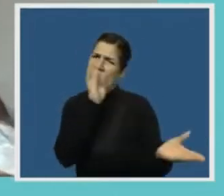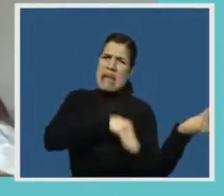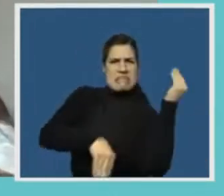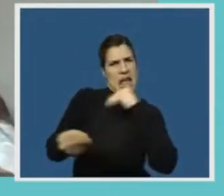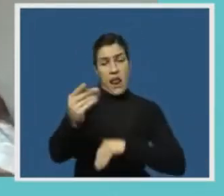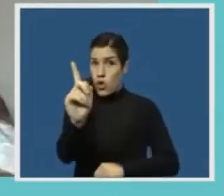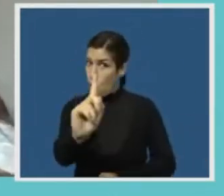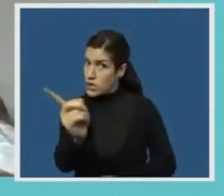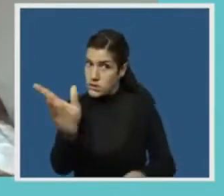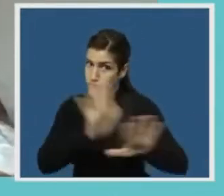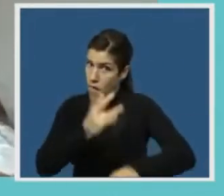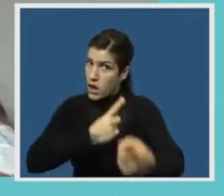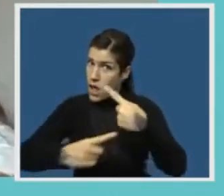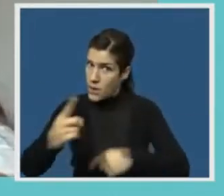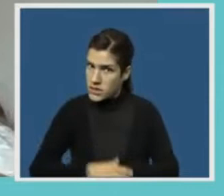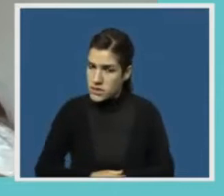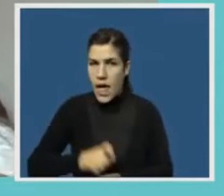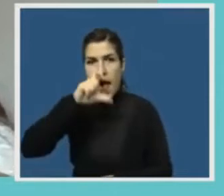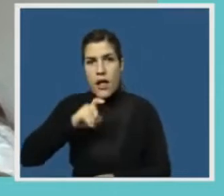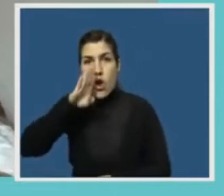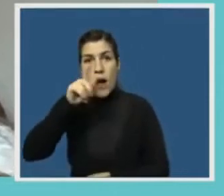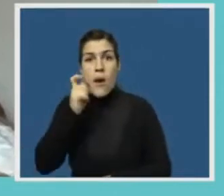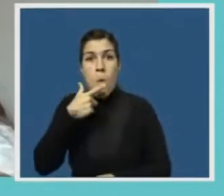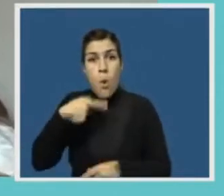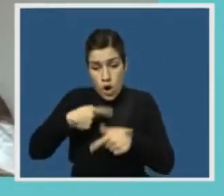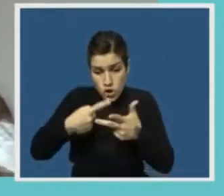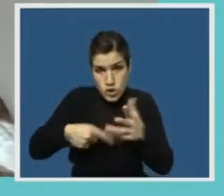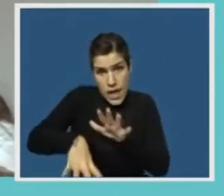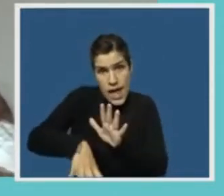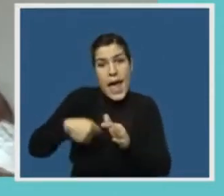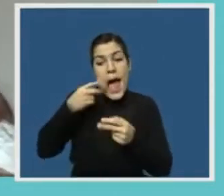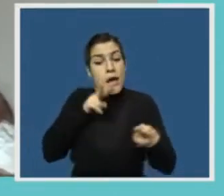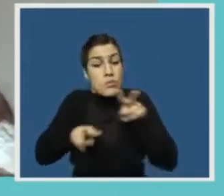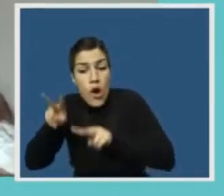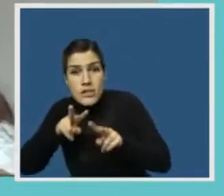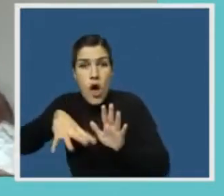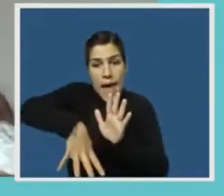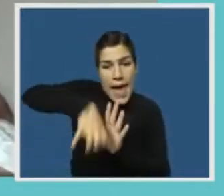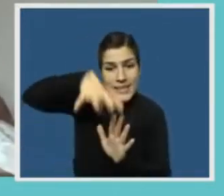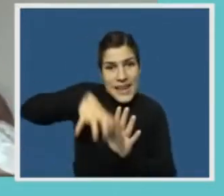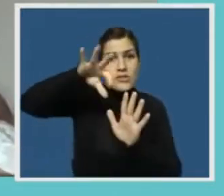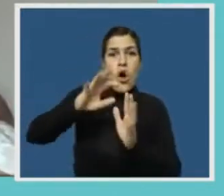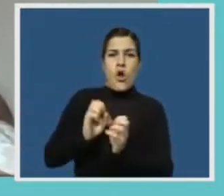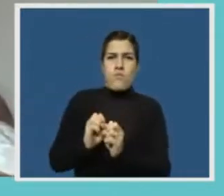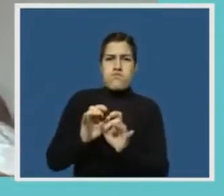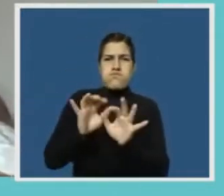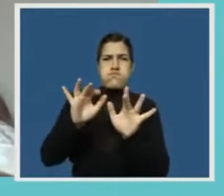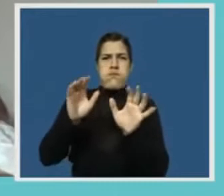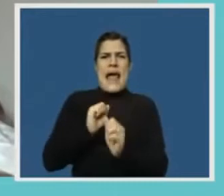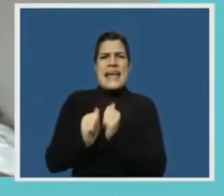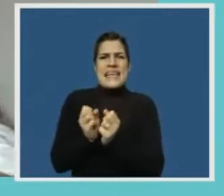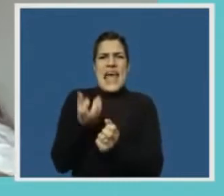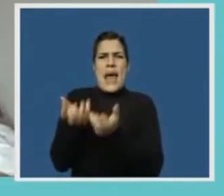por la actividad hidrocarburífera desde la explotación, extracción, quema de combustibles fósiles, ya las estamos